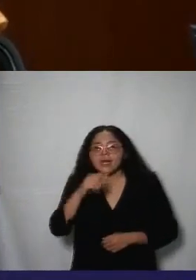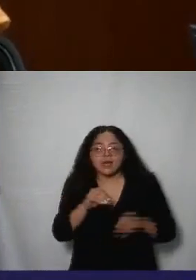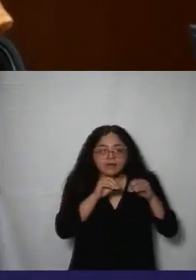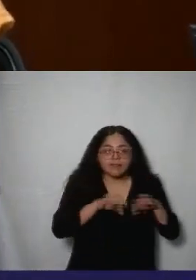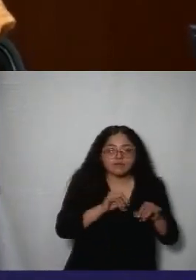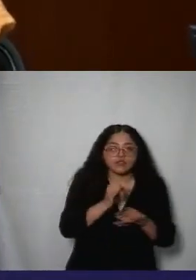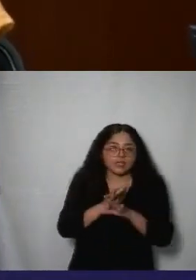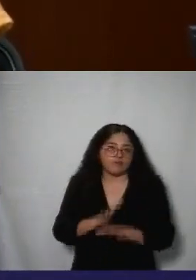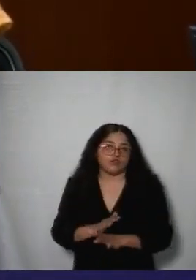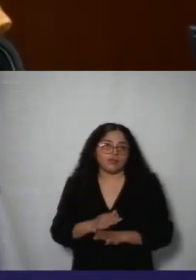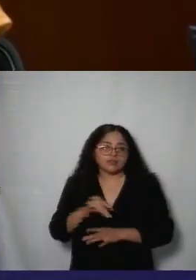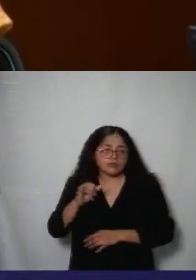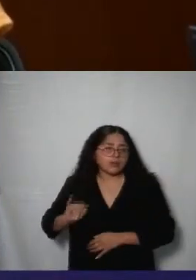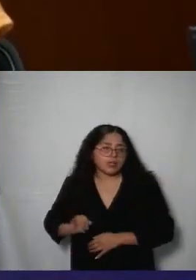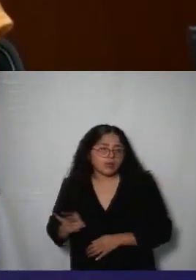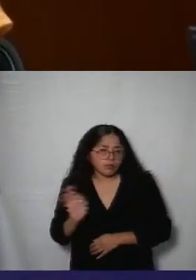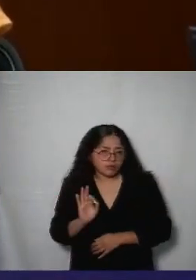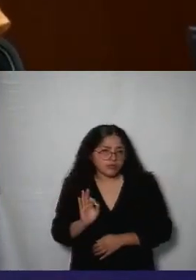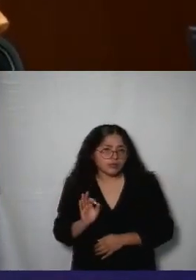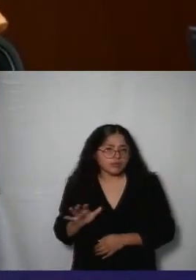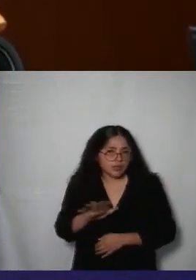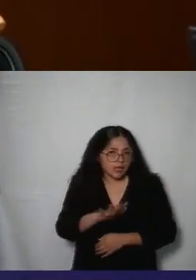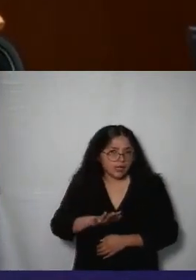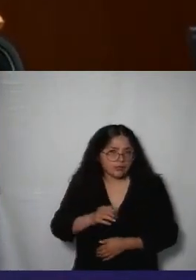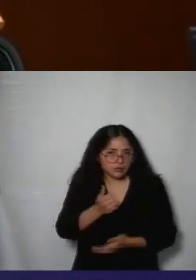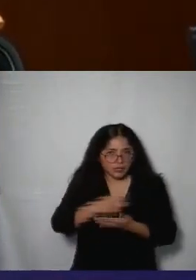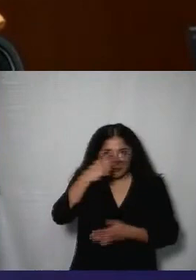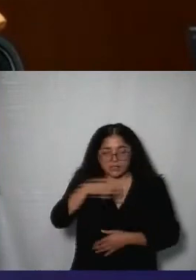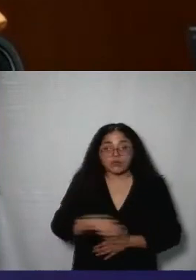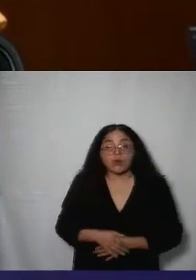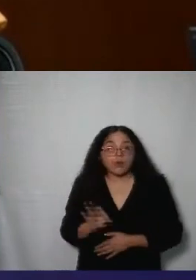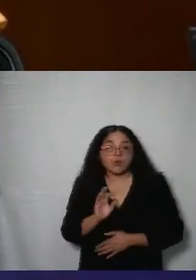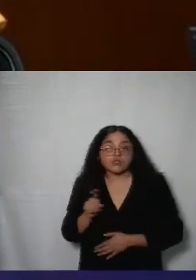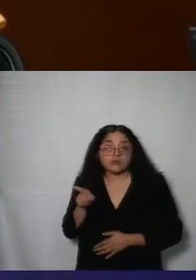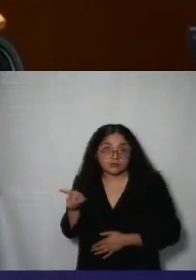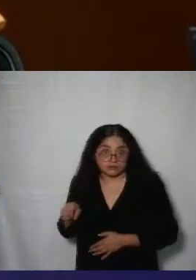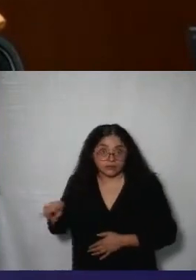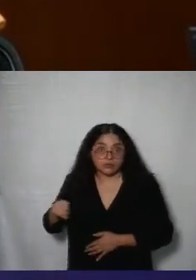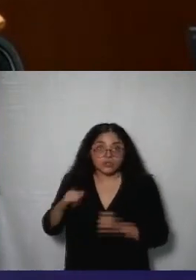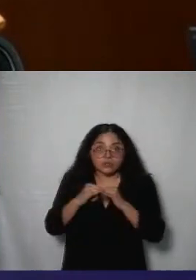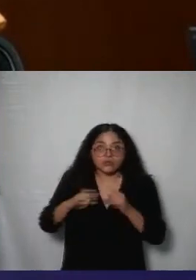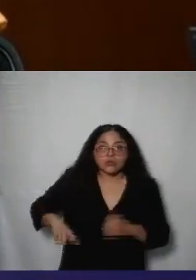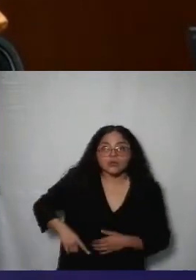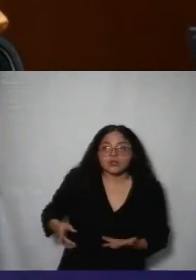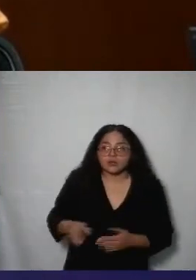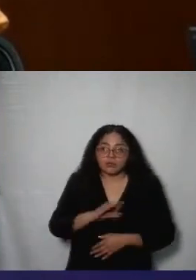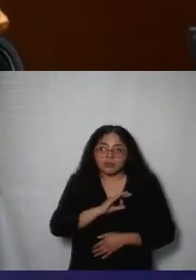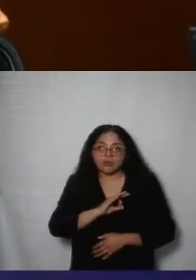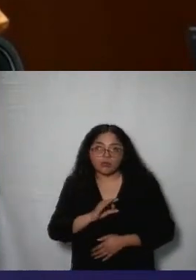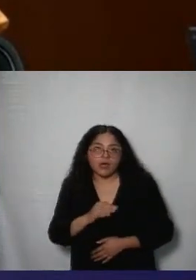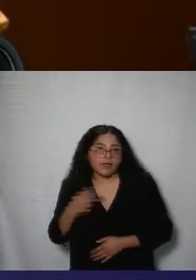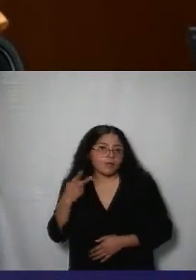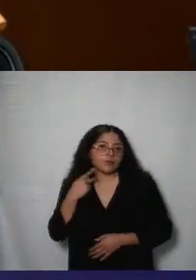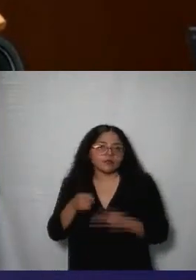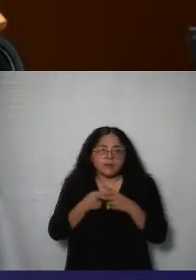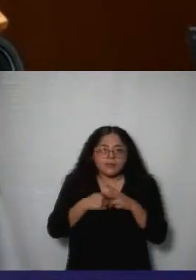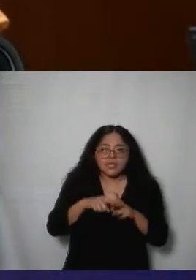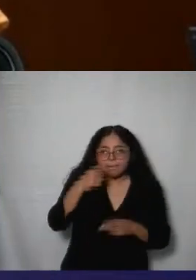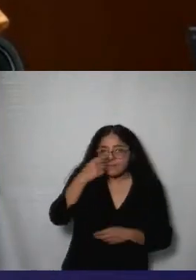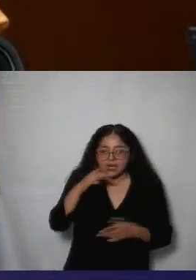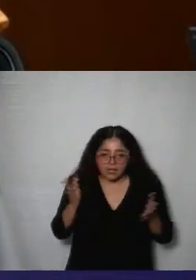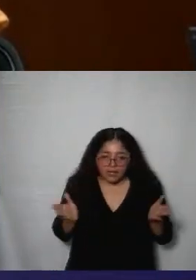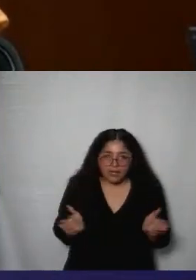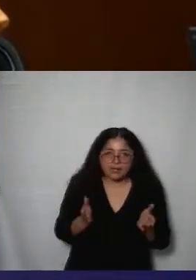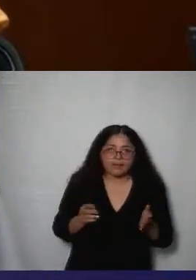información de interés público y para este fin se nos indica que los organismos garantes emitirán políticas de transparencia proactiva